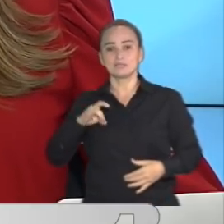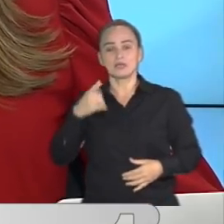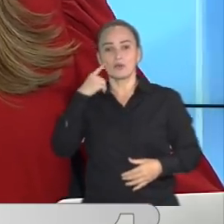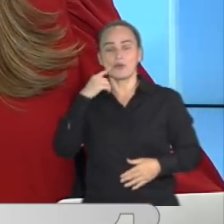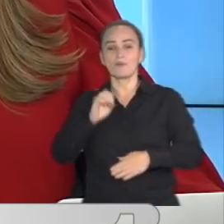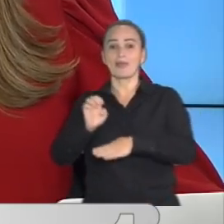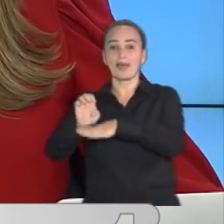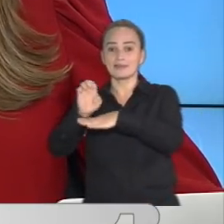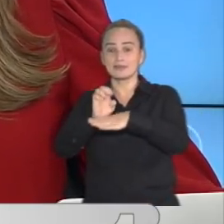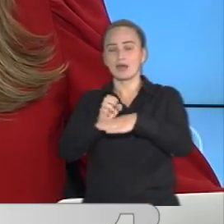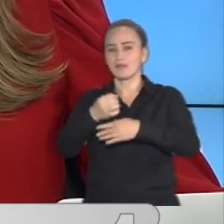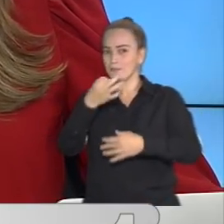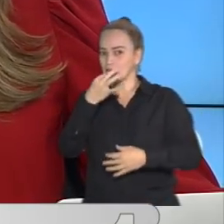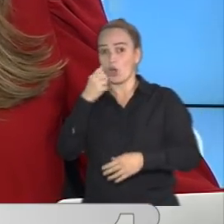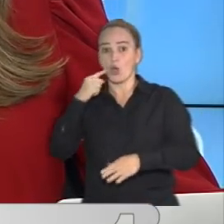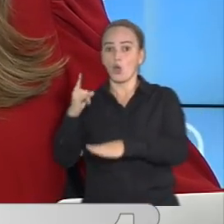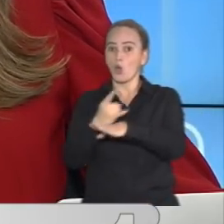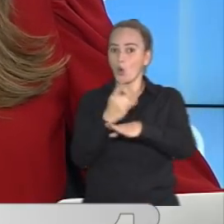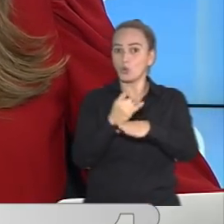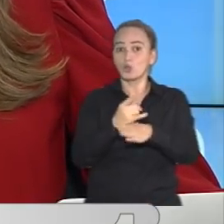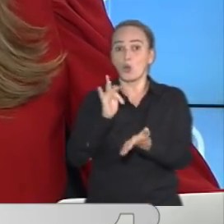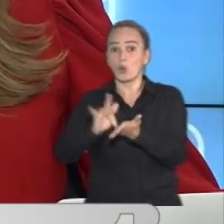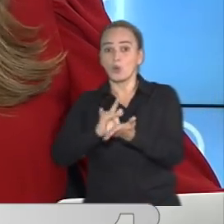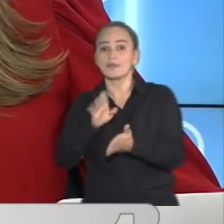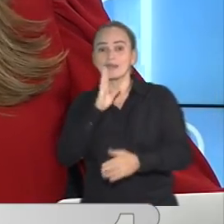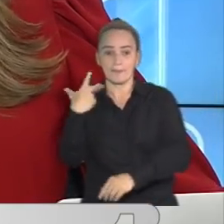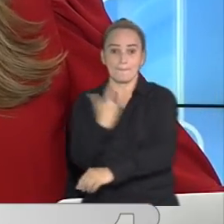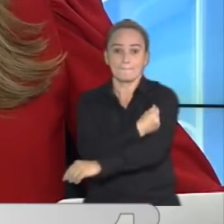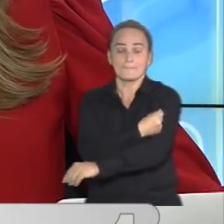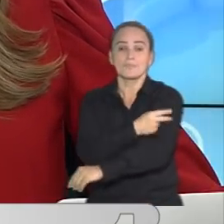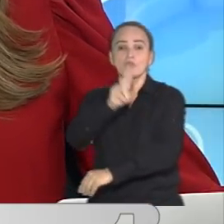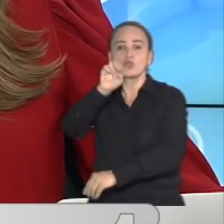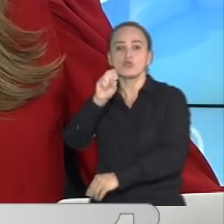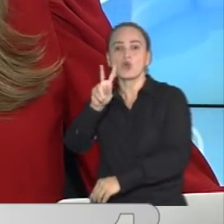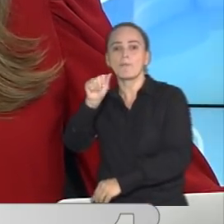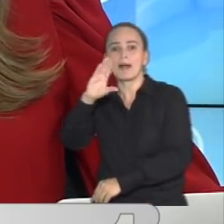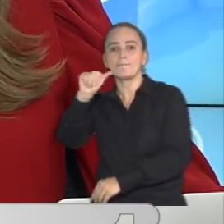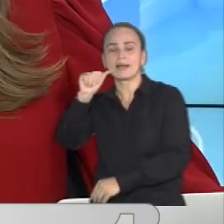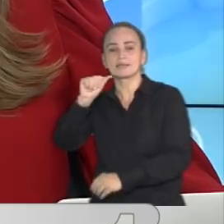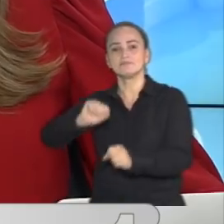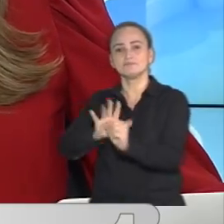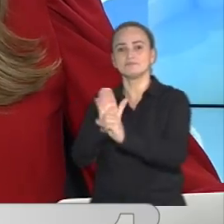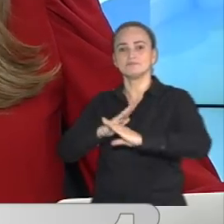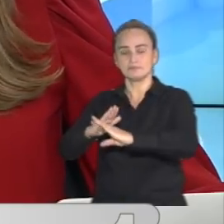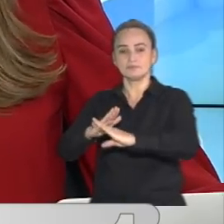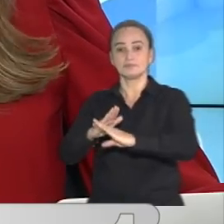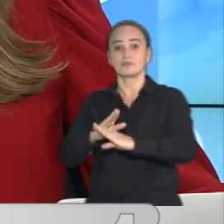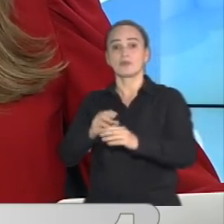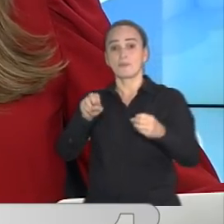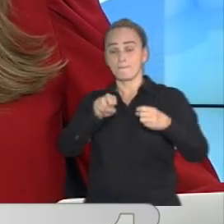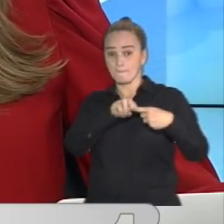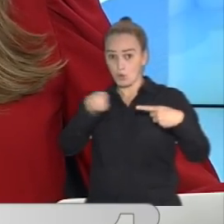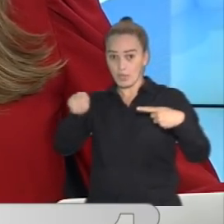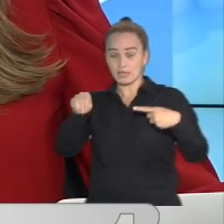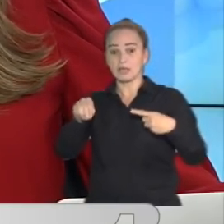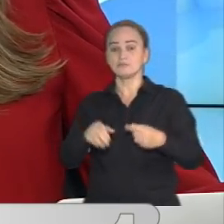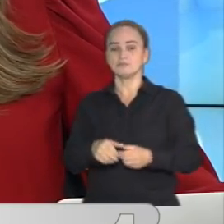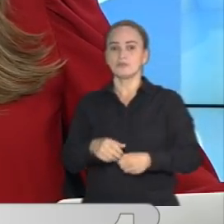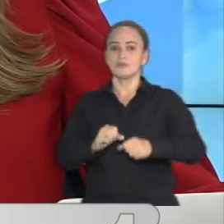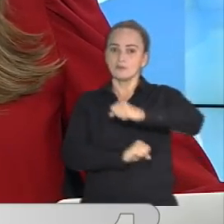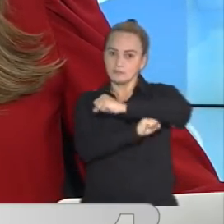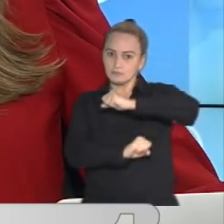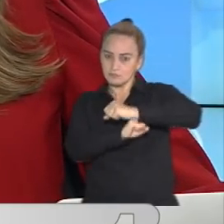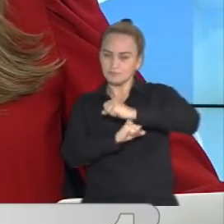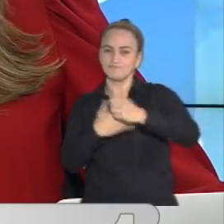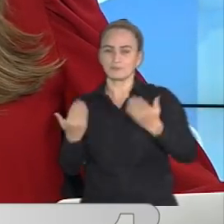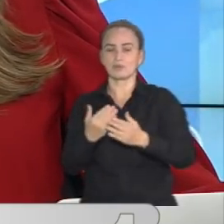Europea de Medicamentos autorizó el uso de emergencia de la vacuna de Novavax contra el coronavirus. Moderna afirma que su dosis de refuerzo